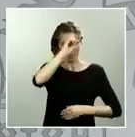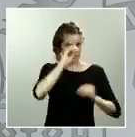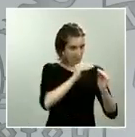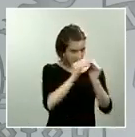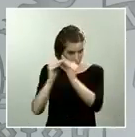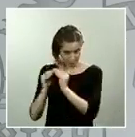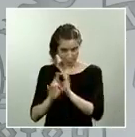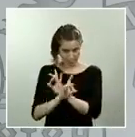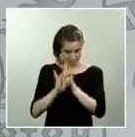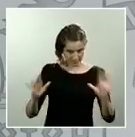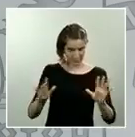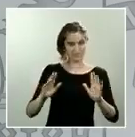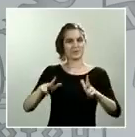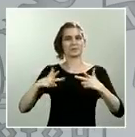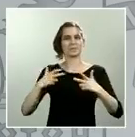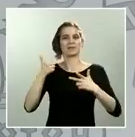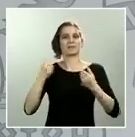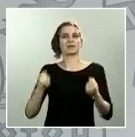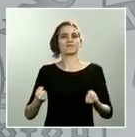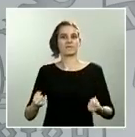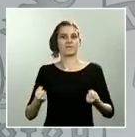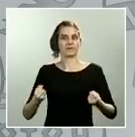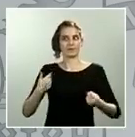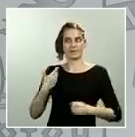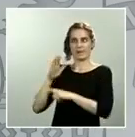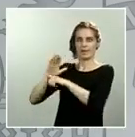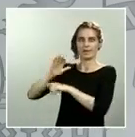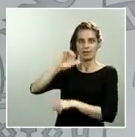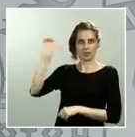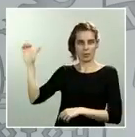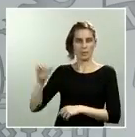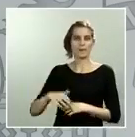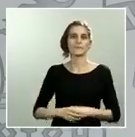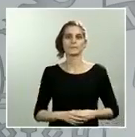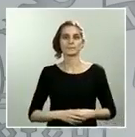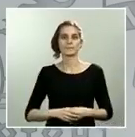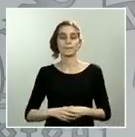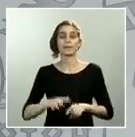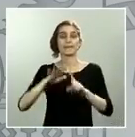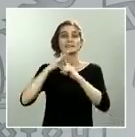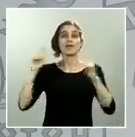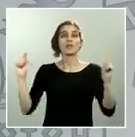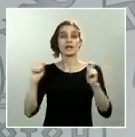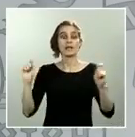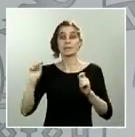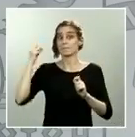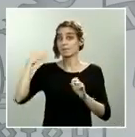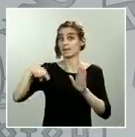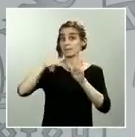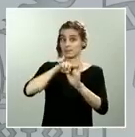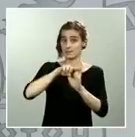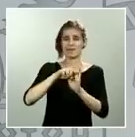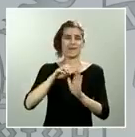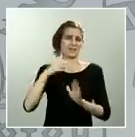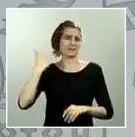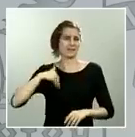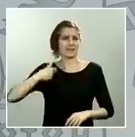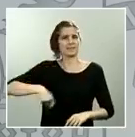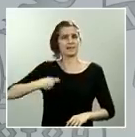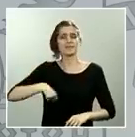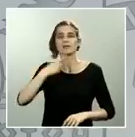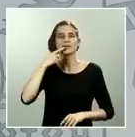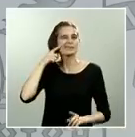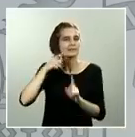alarma, las primeras medidas que se van a cometer tienen que ver, como el presidente transmitió, con el alivio del confinamiento